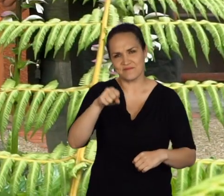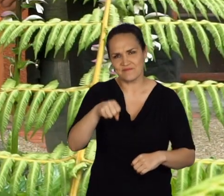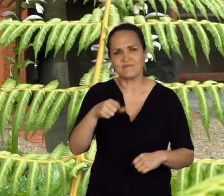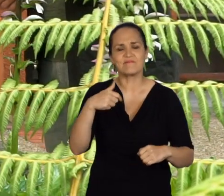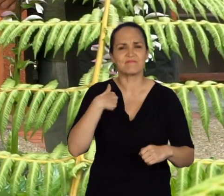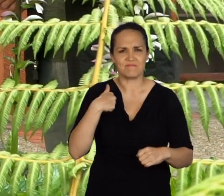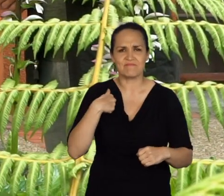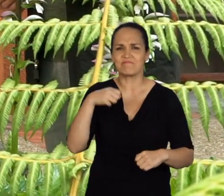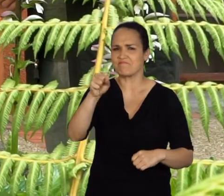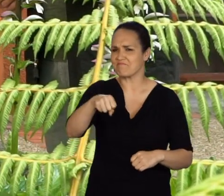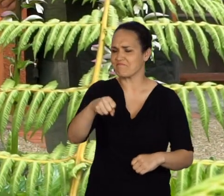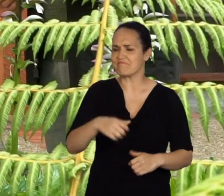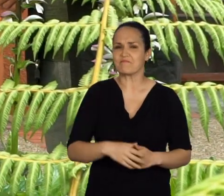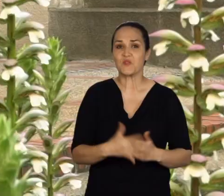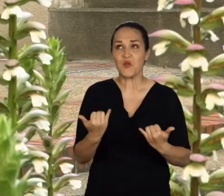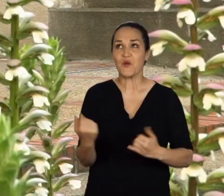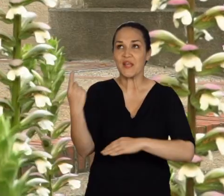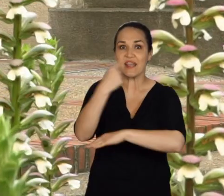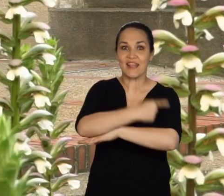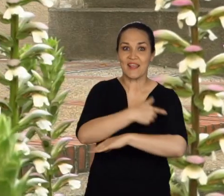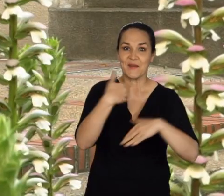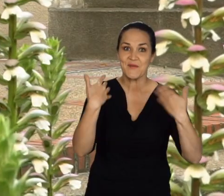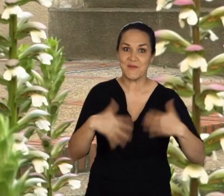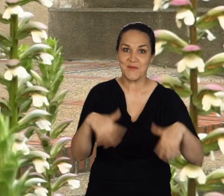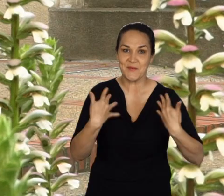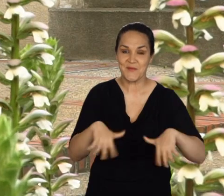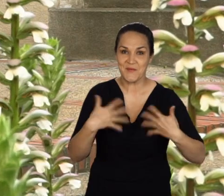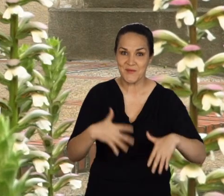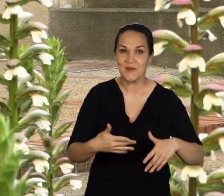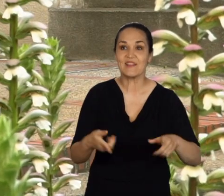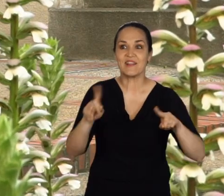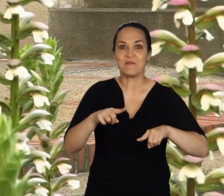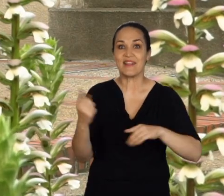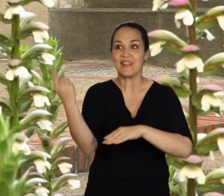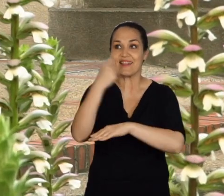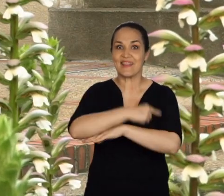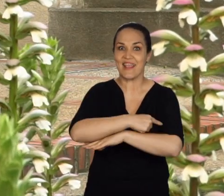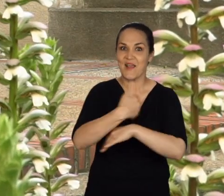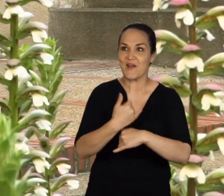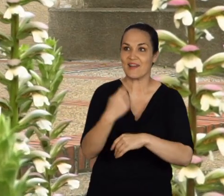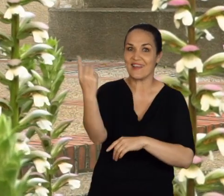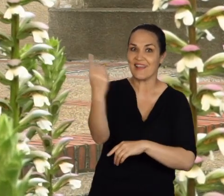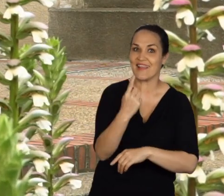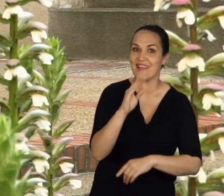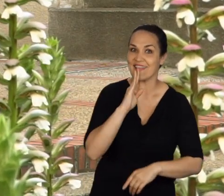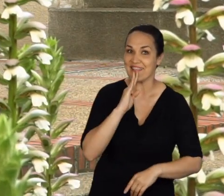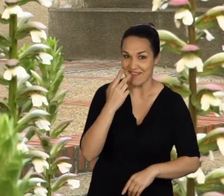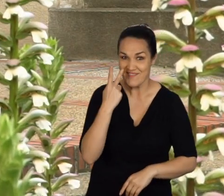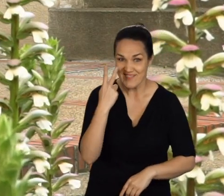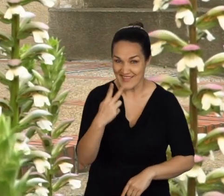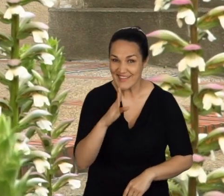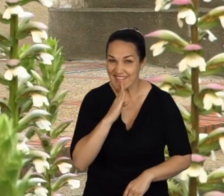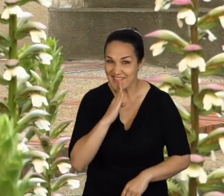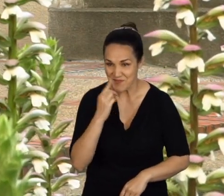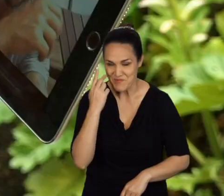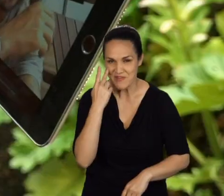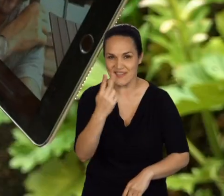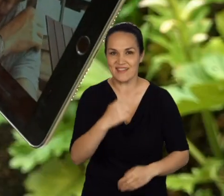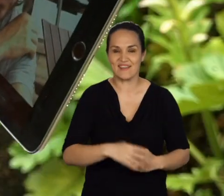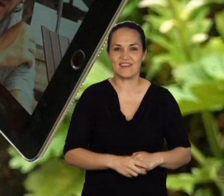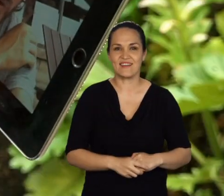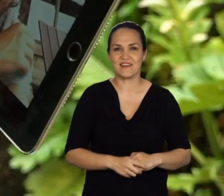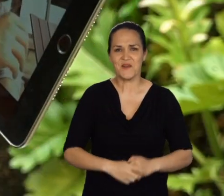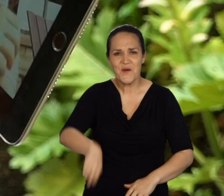Hoy es un día bien especial, Bastante importante, sí, señor. Como es un día muy importante, hay alguien también muy importante que te quiere saludar. ¿Quieres ver de quién se trata? Claro que sí.